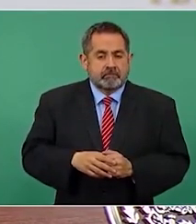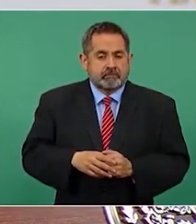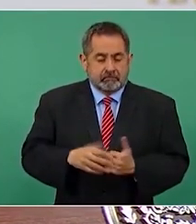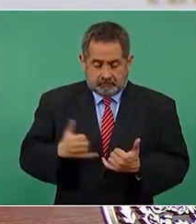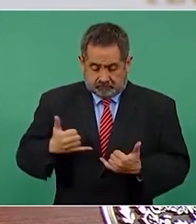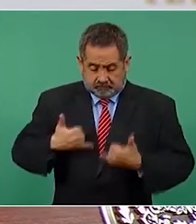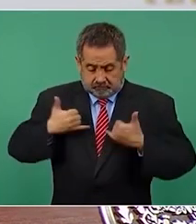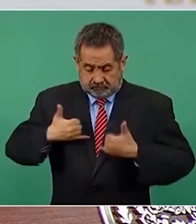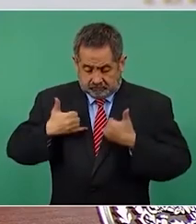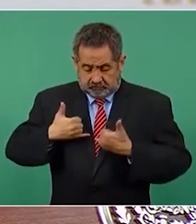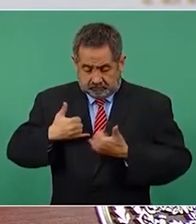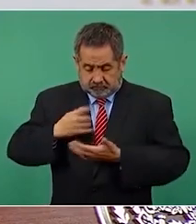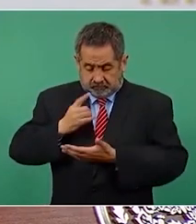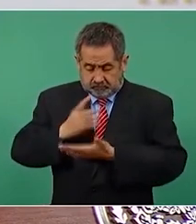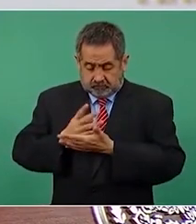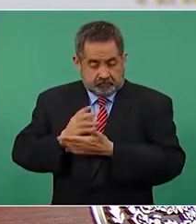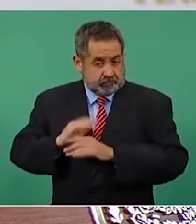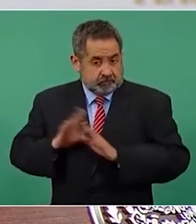ser joven,